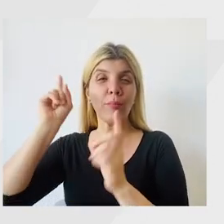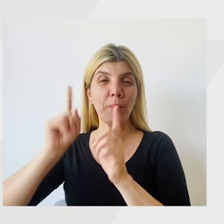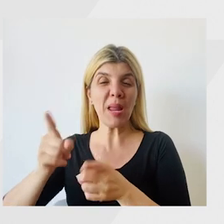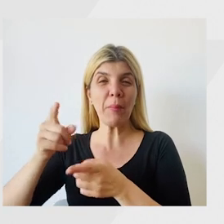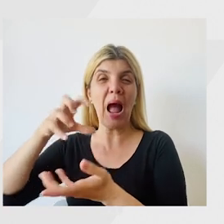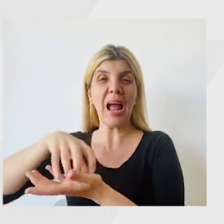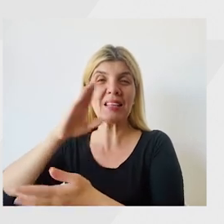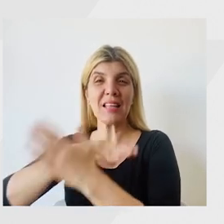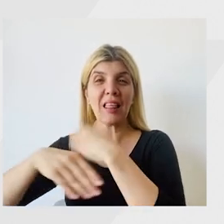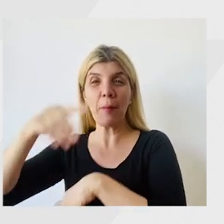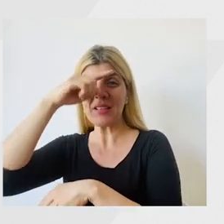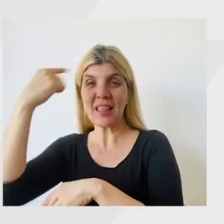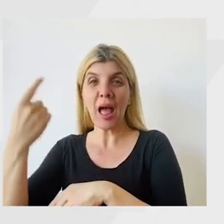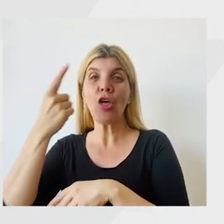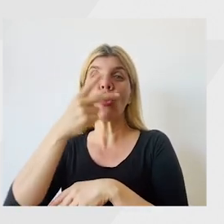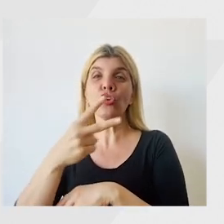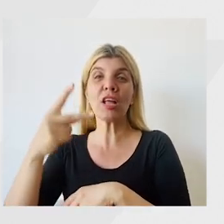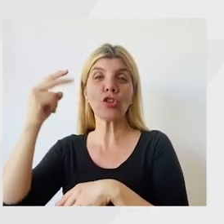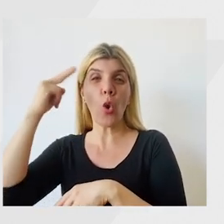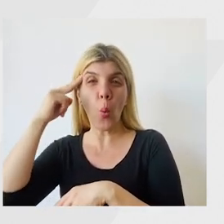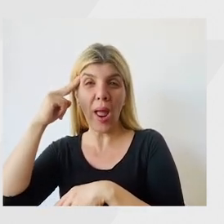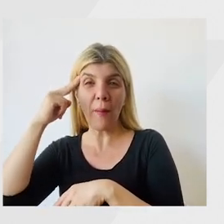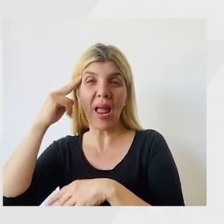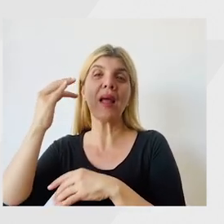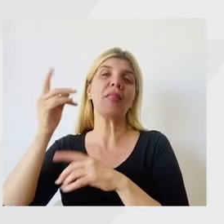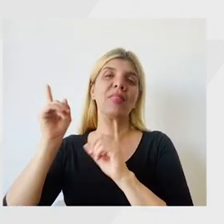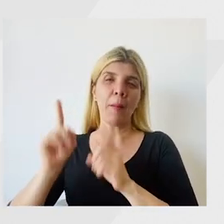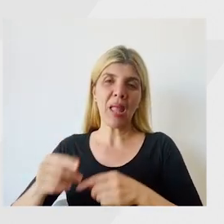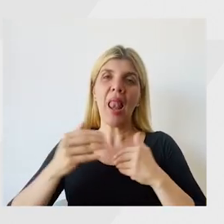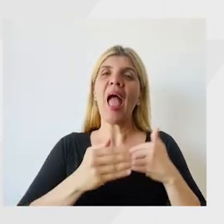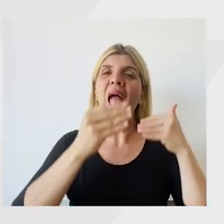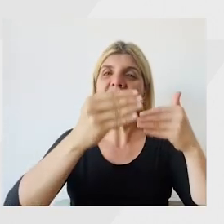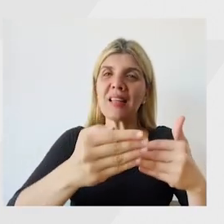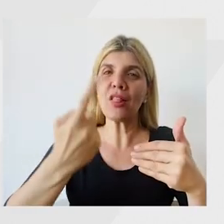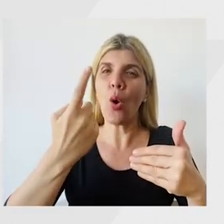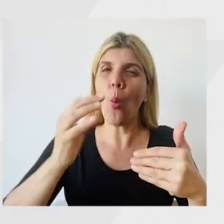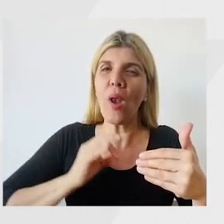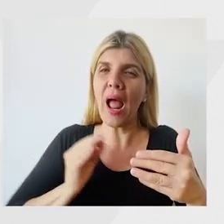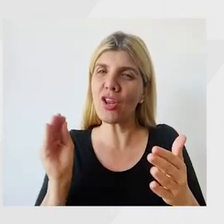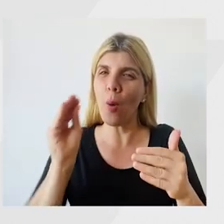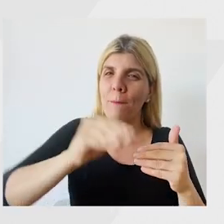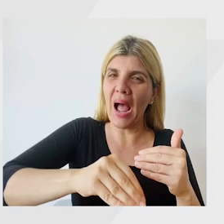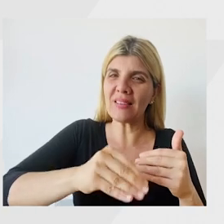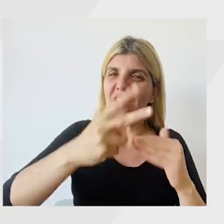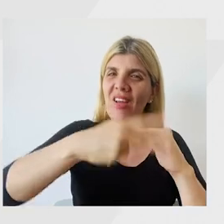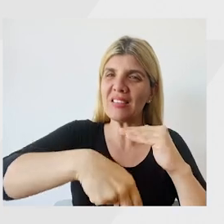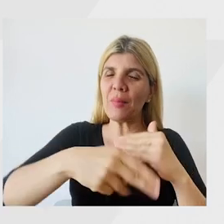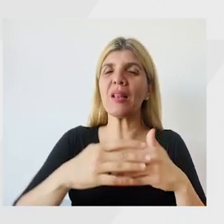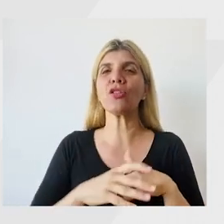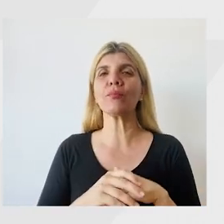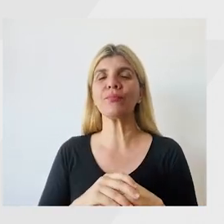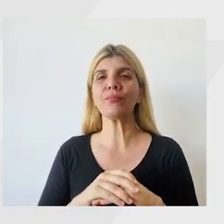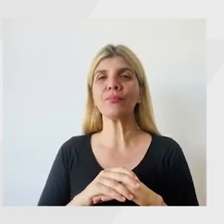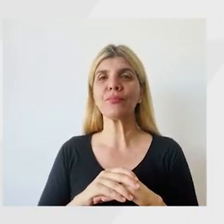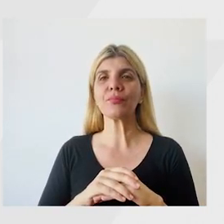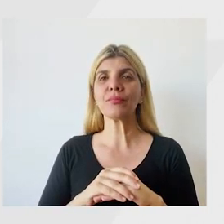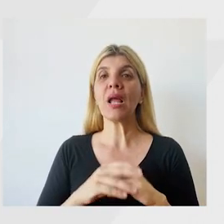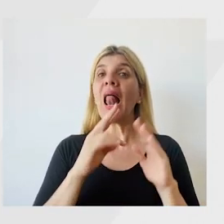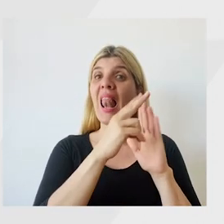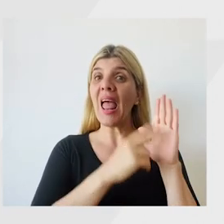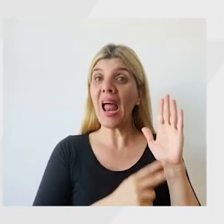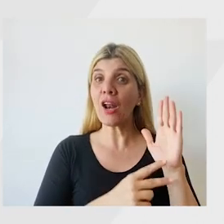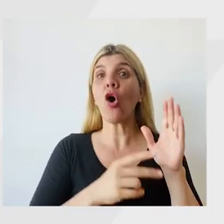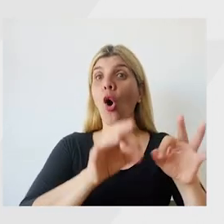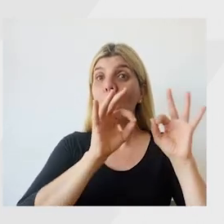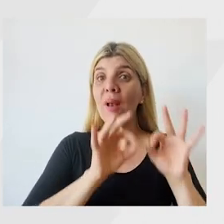de la Agencia Nacional de Discapacidad, número 209, también se extenderá por un año más su fecha de vencimiento. Para leer la